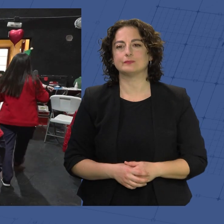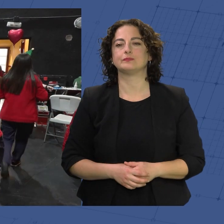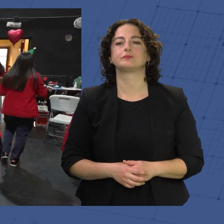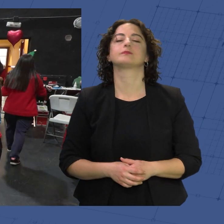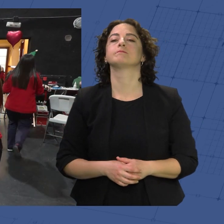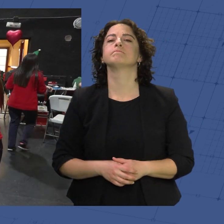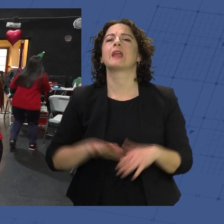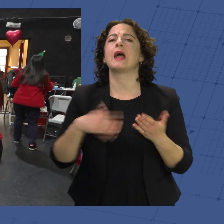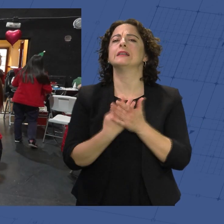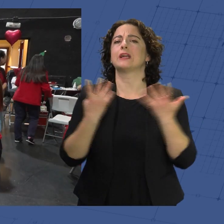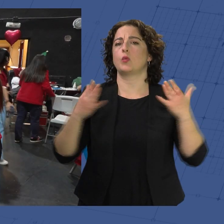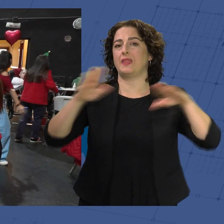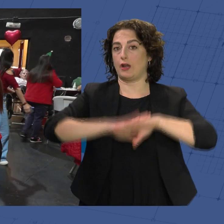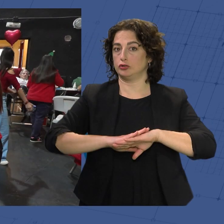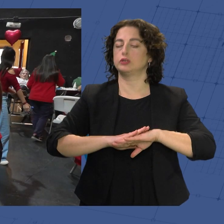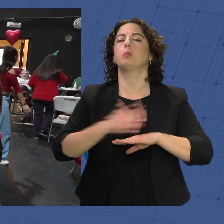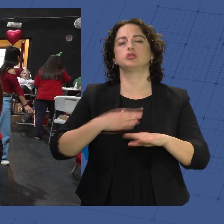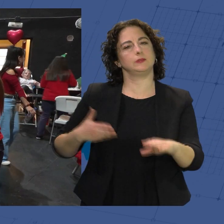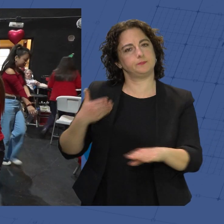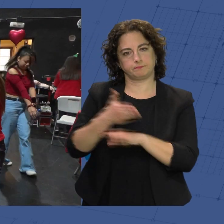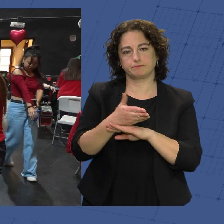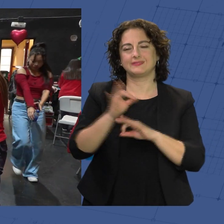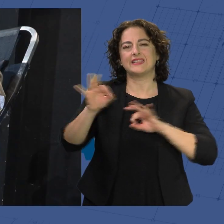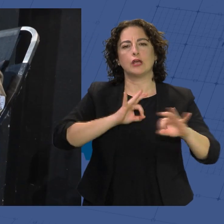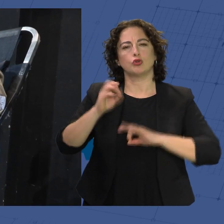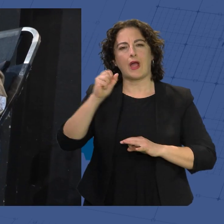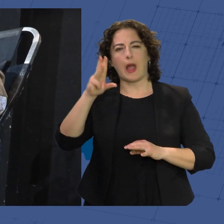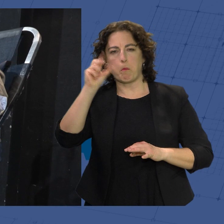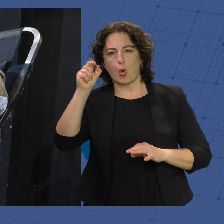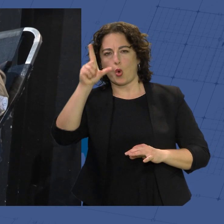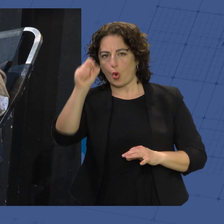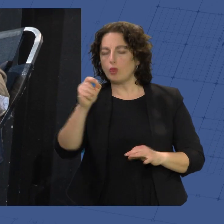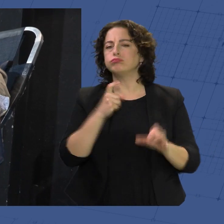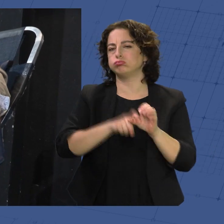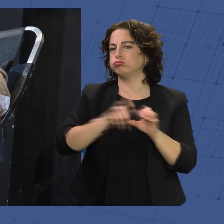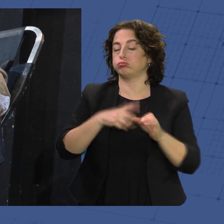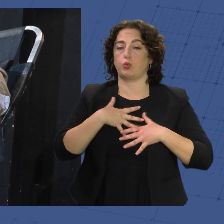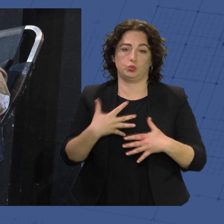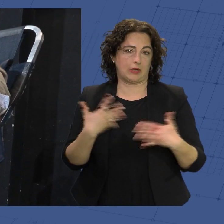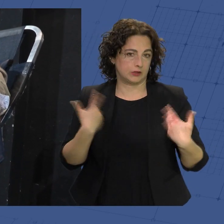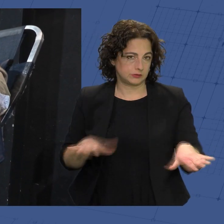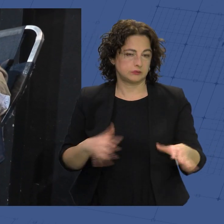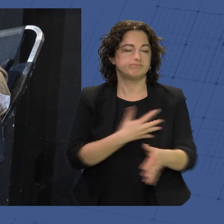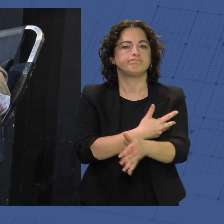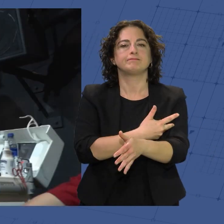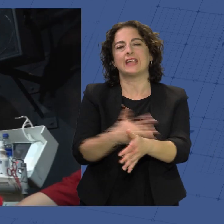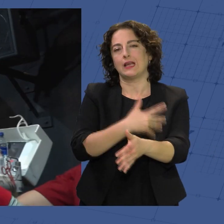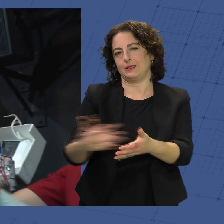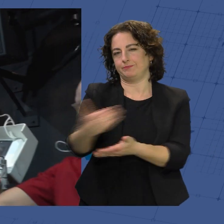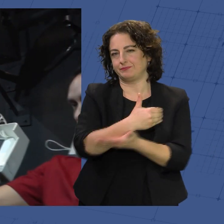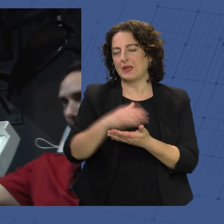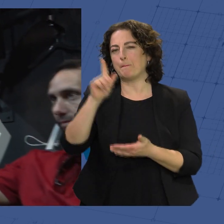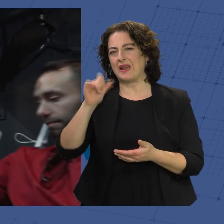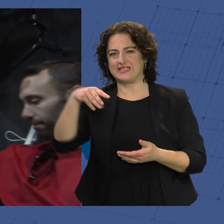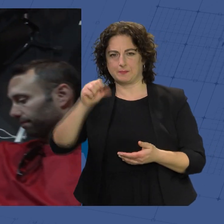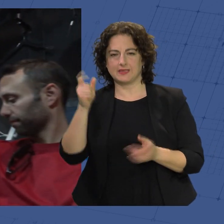Hasta las 9 de esta noche es posible acudir hasta el Teatro Apolo para participar altruistamente en la colecta de sangre y plasma que lleva a cabo